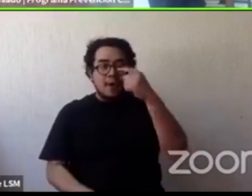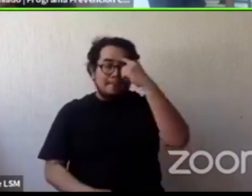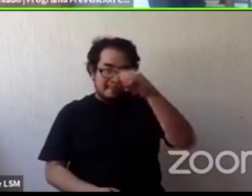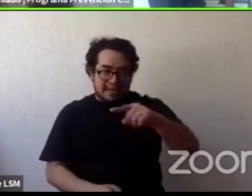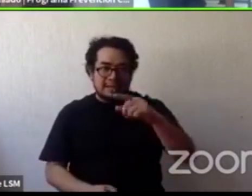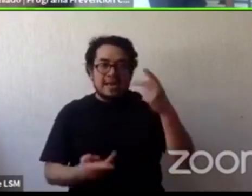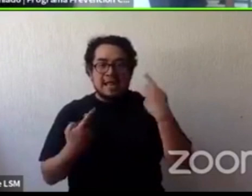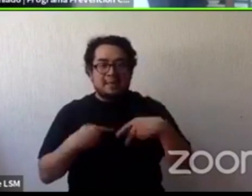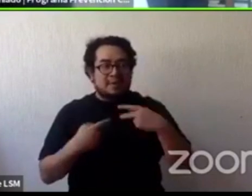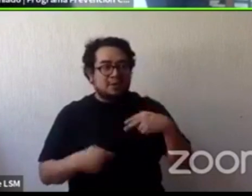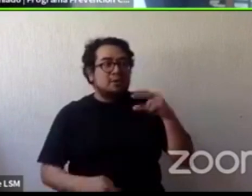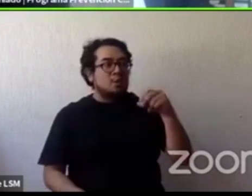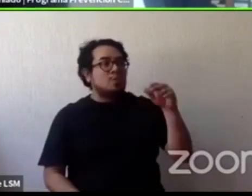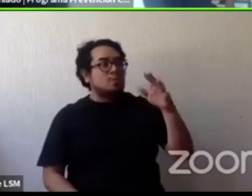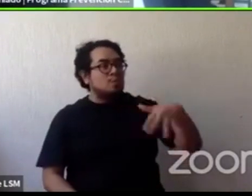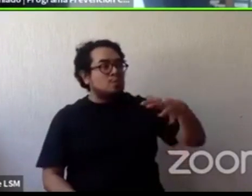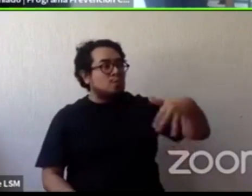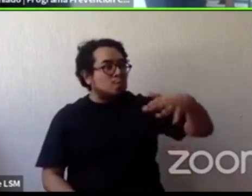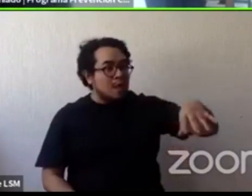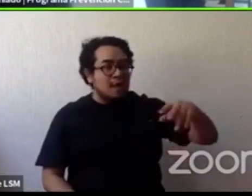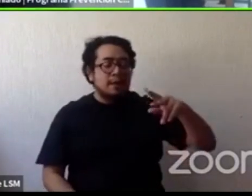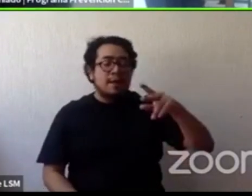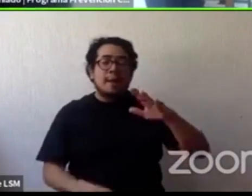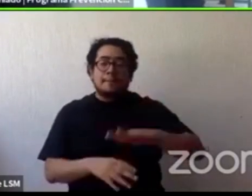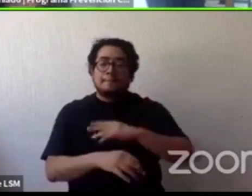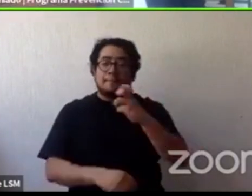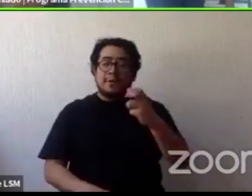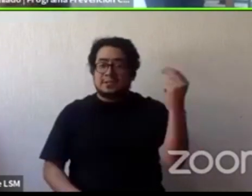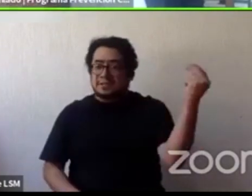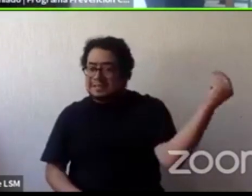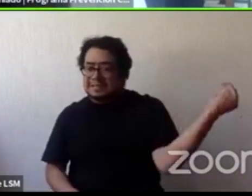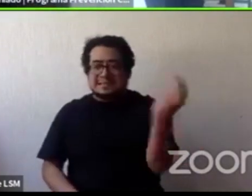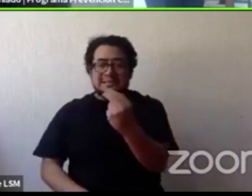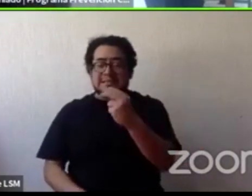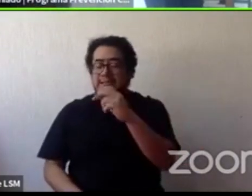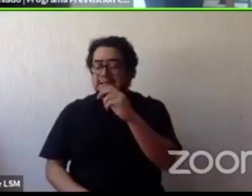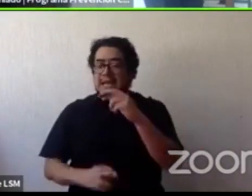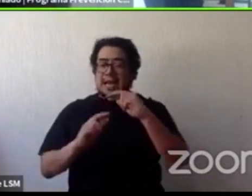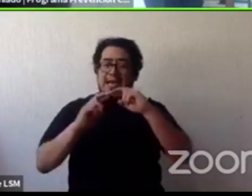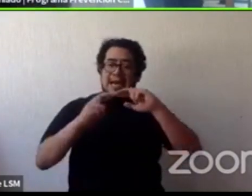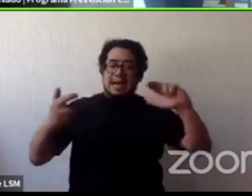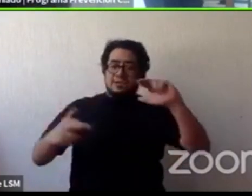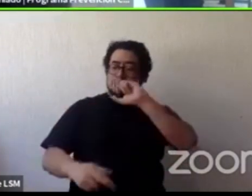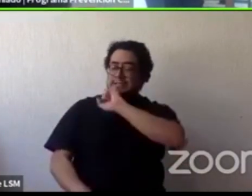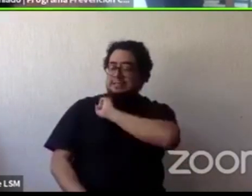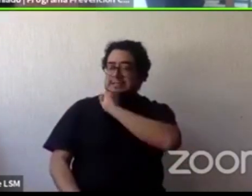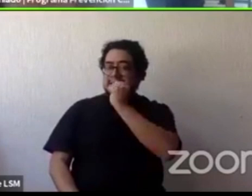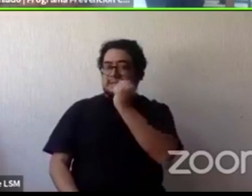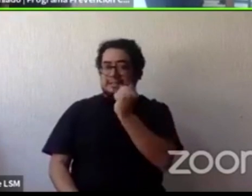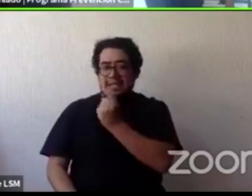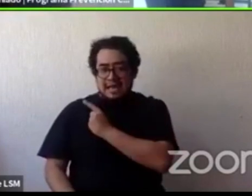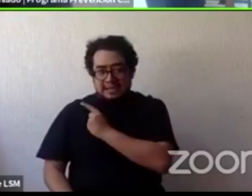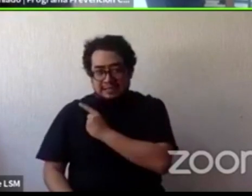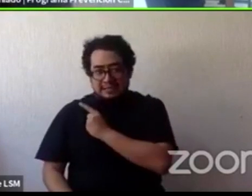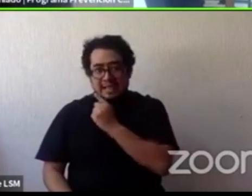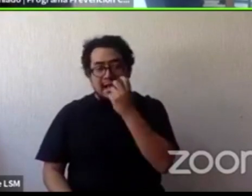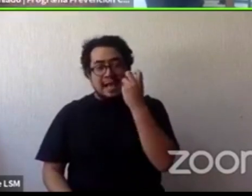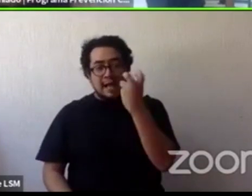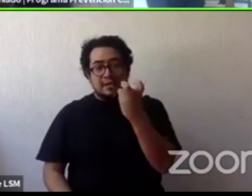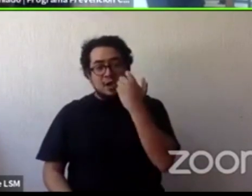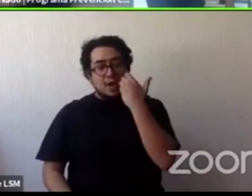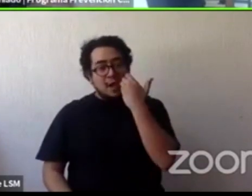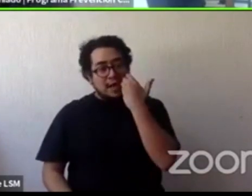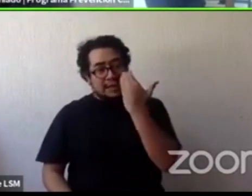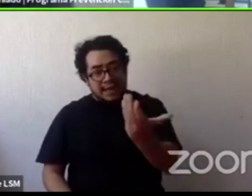relaciones sanas y afectuosas con todos los demás creo que ese es el mensaje que yo quisiera dar que los padres de familia